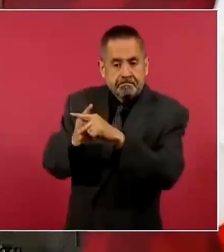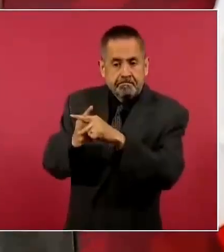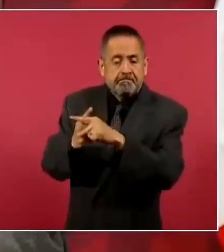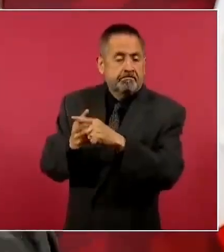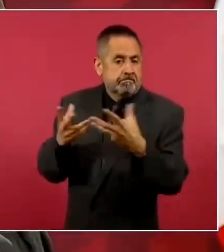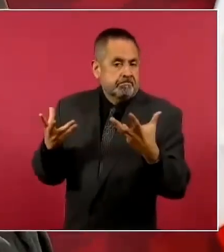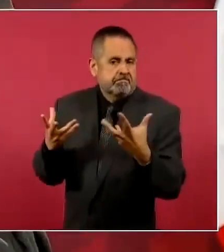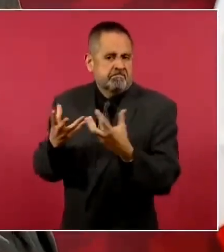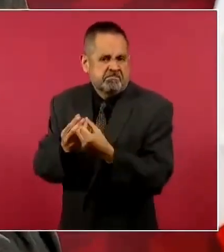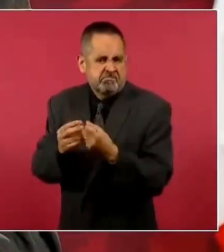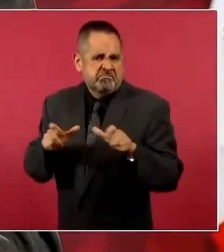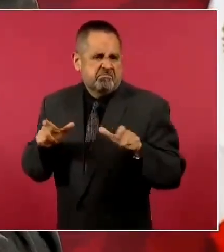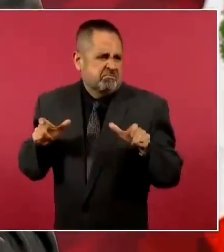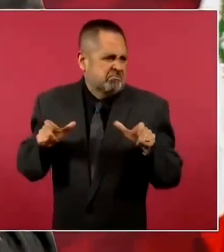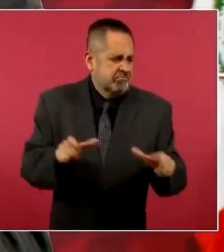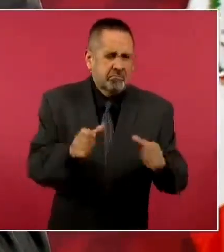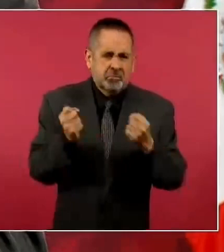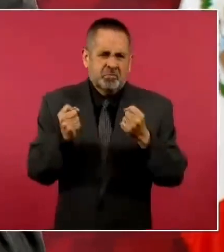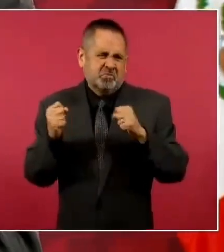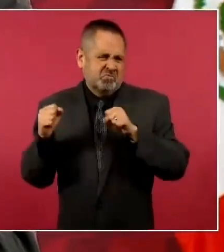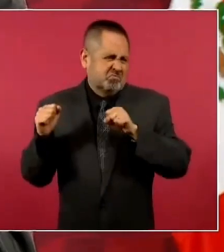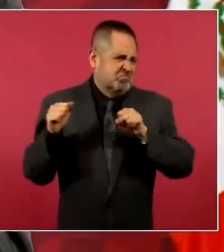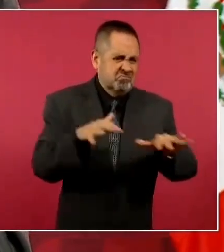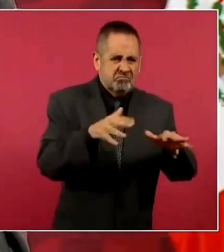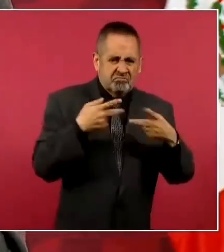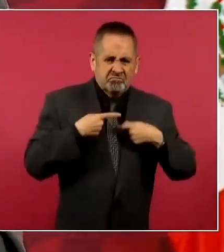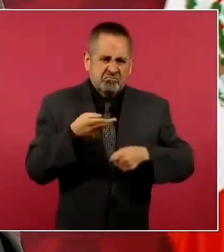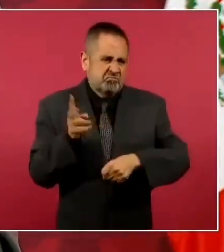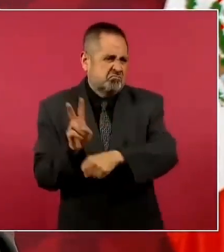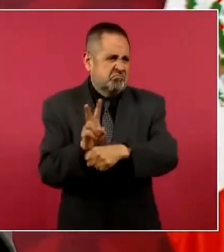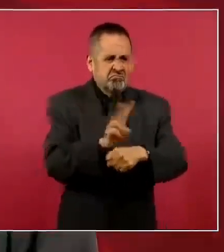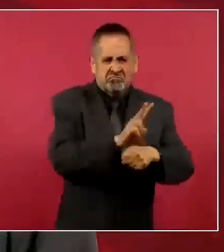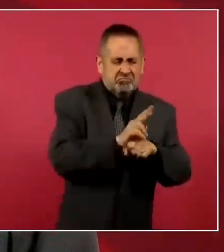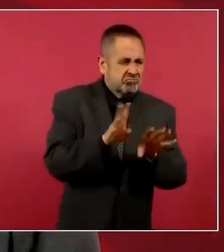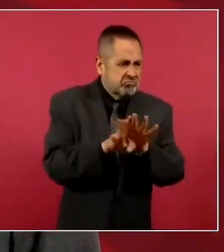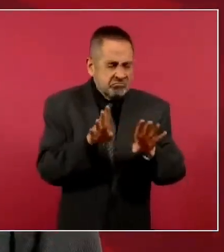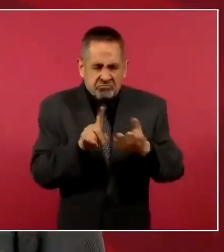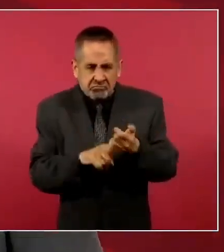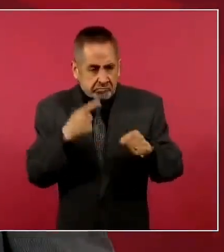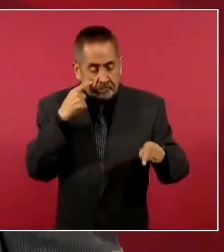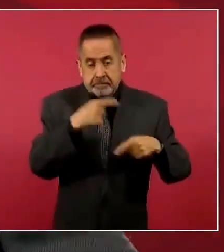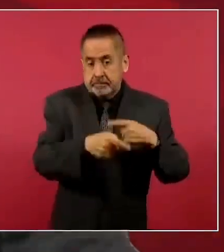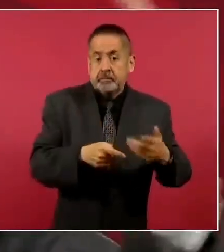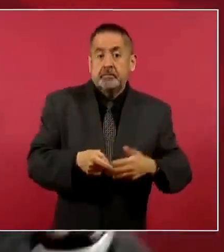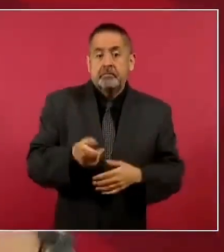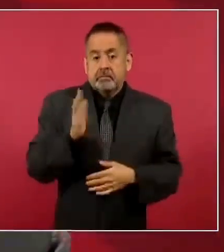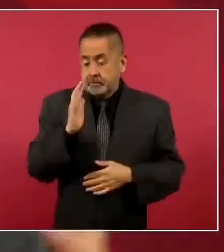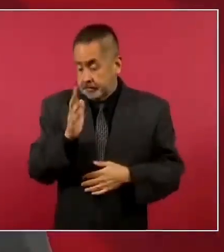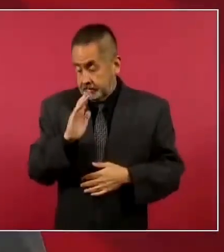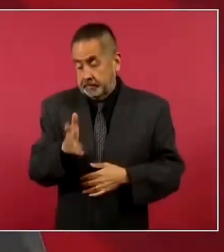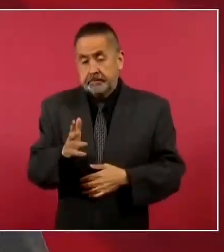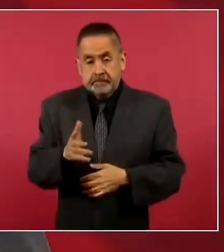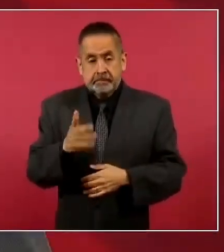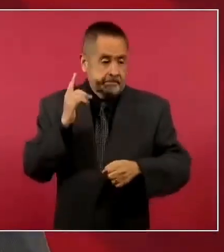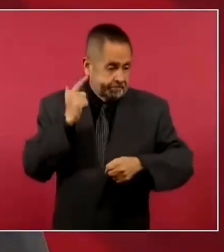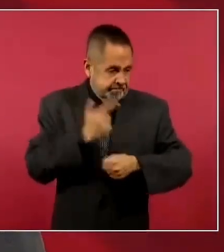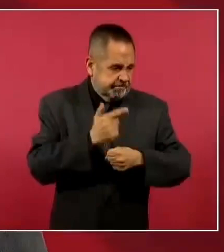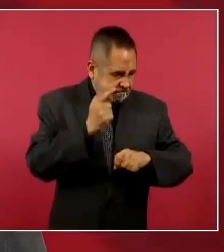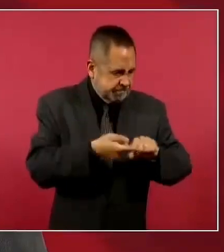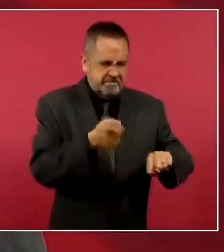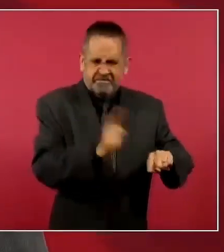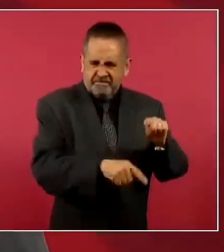muchos más elementos y tenemos también más